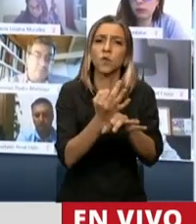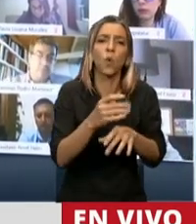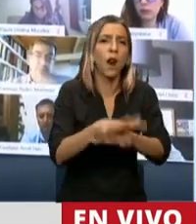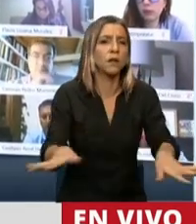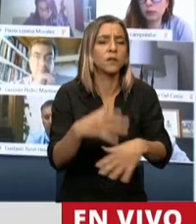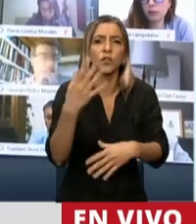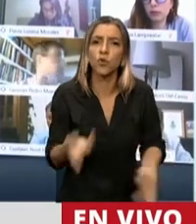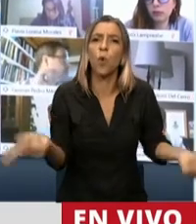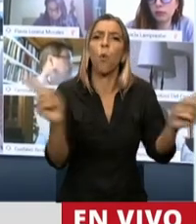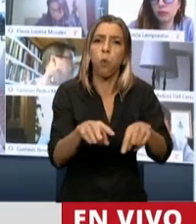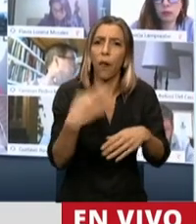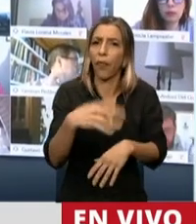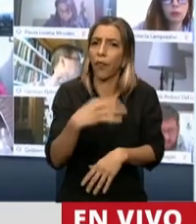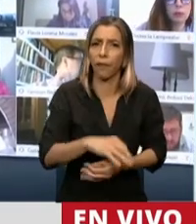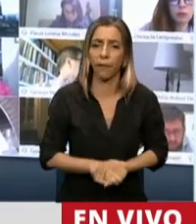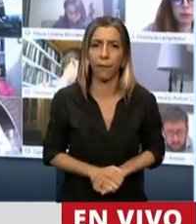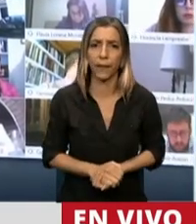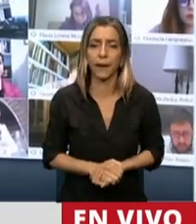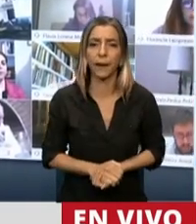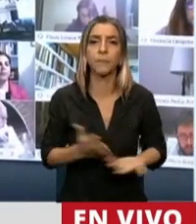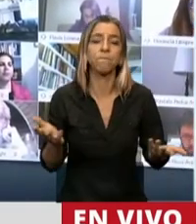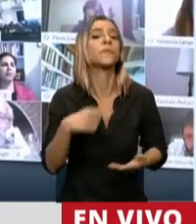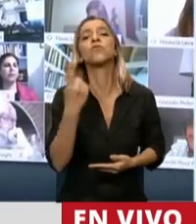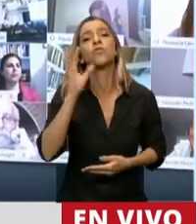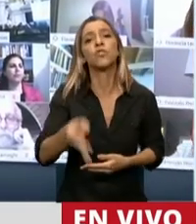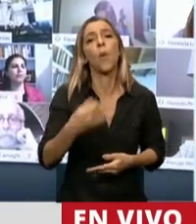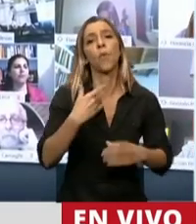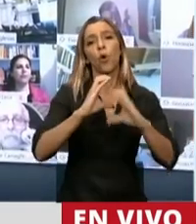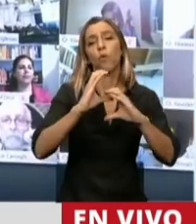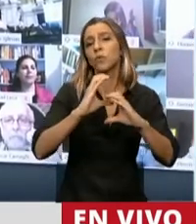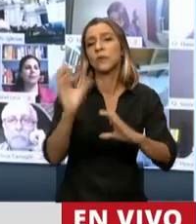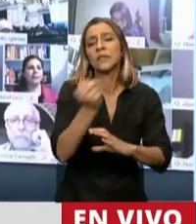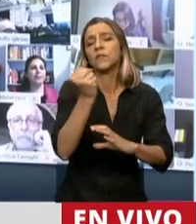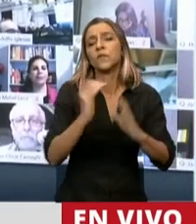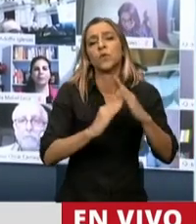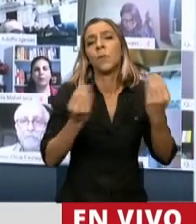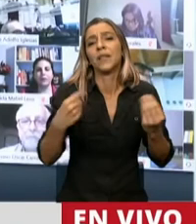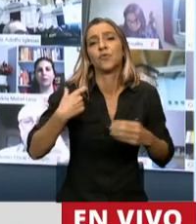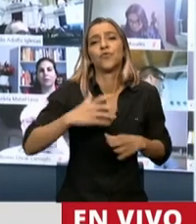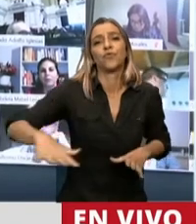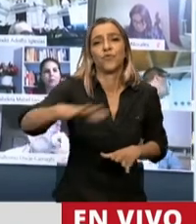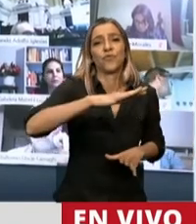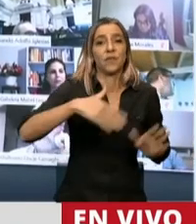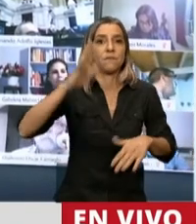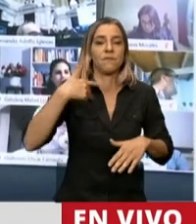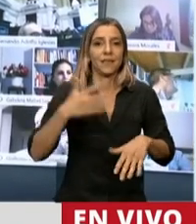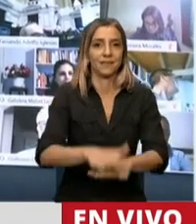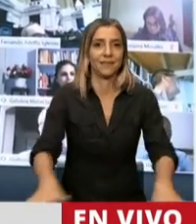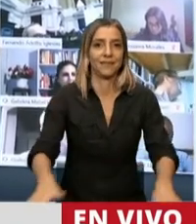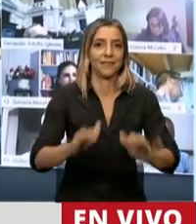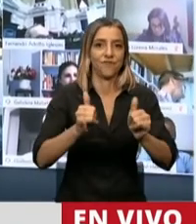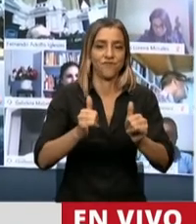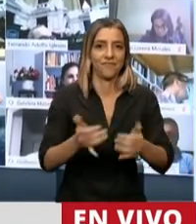además la comunicación toma una trascendencia social en la infancia y en la adolescencia